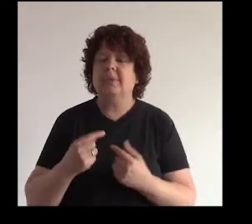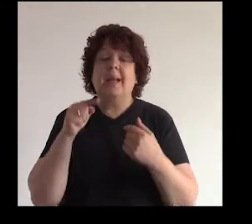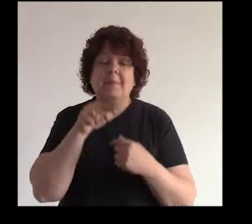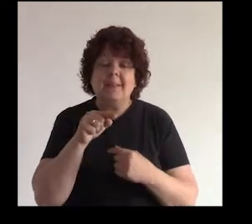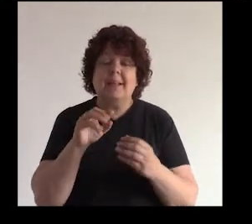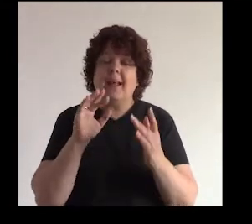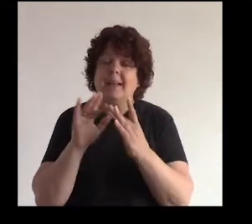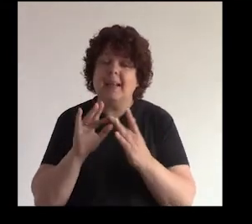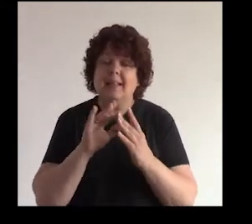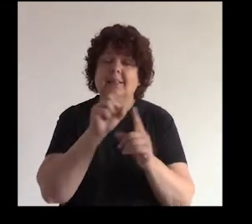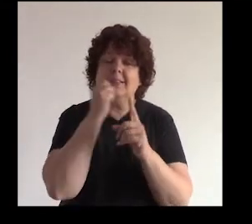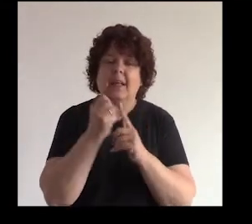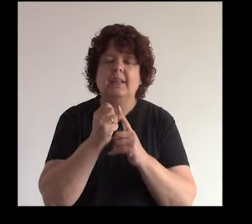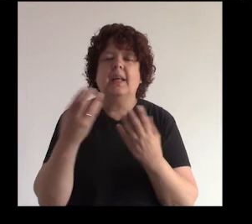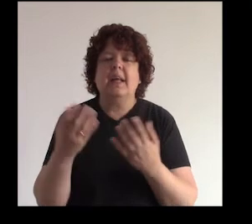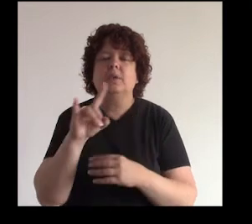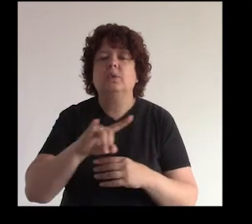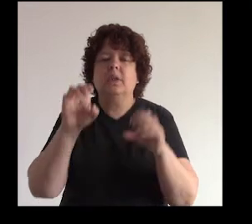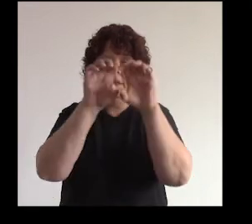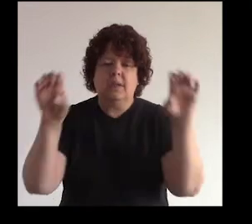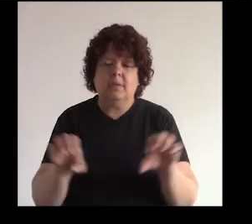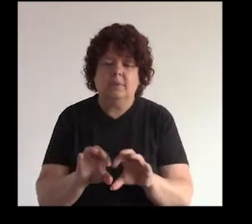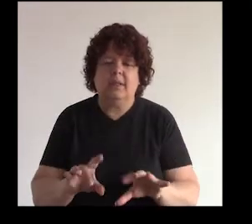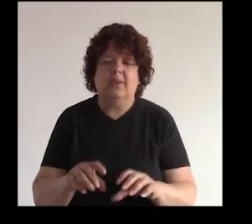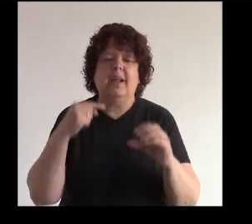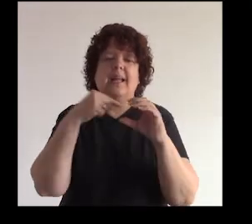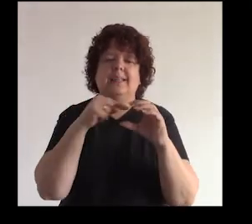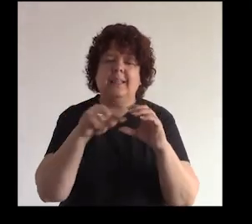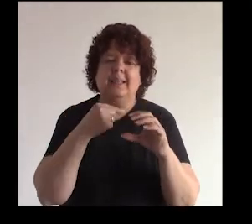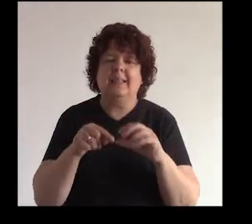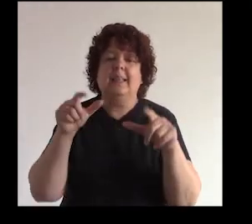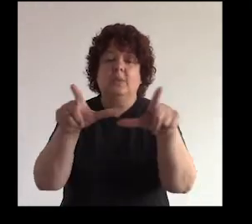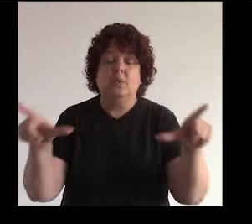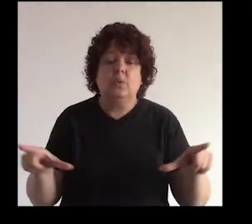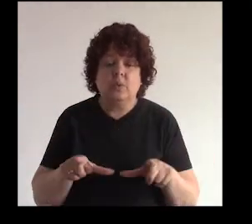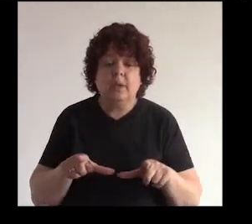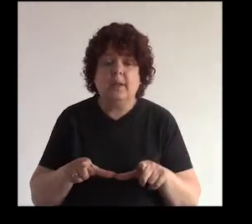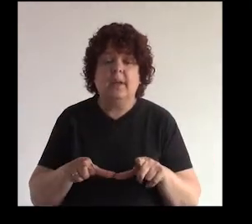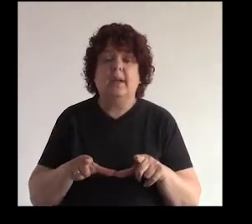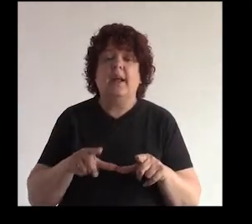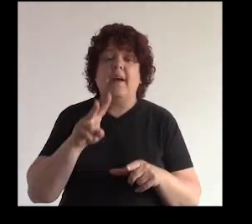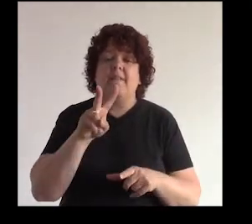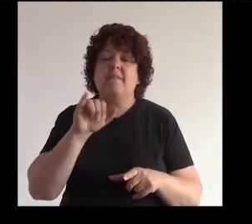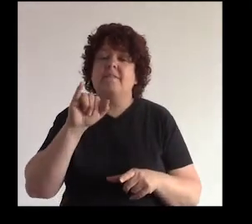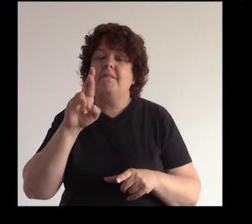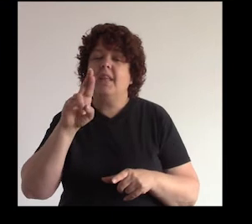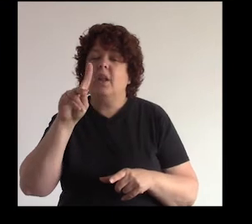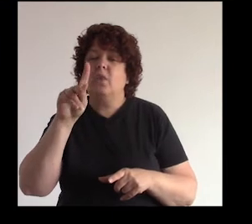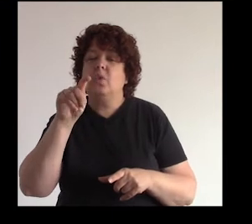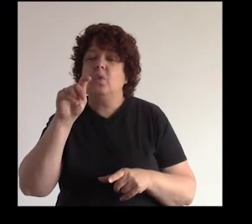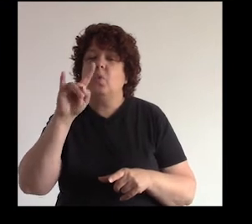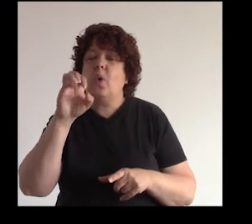virtual que se manifiesta a través de la internet es un espacio virtual que